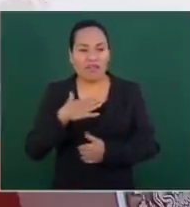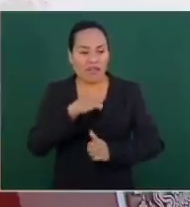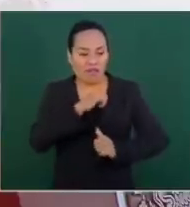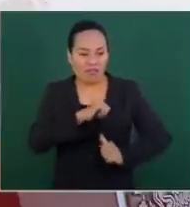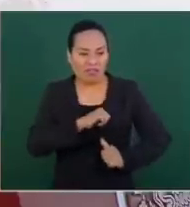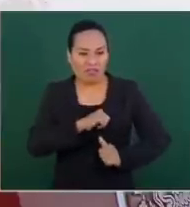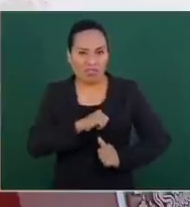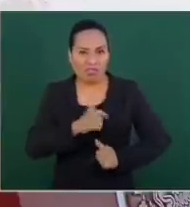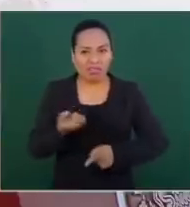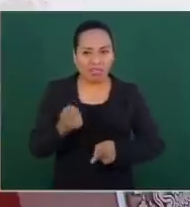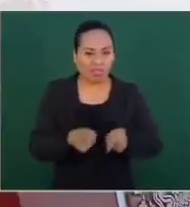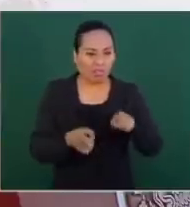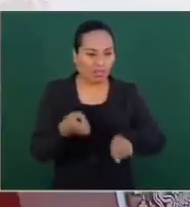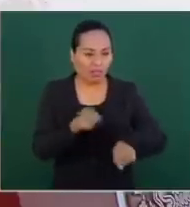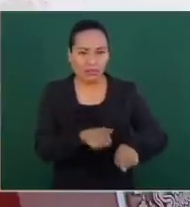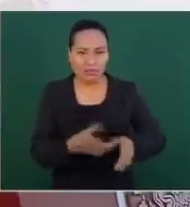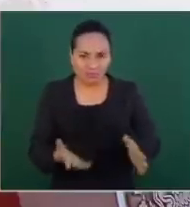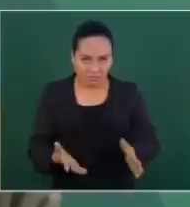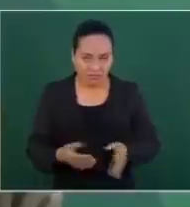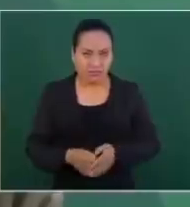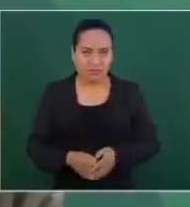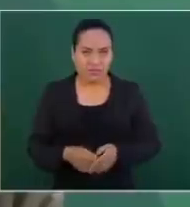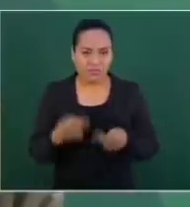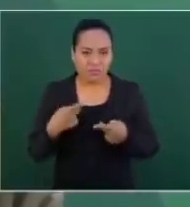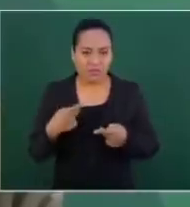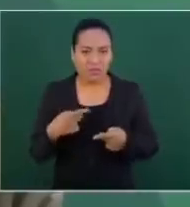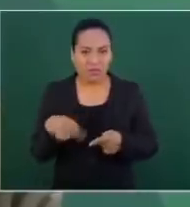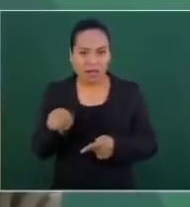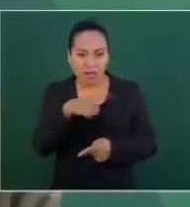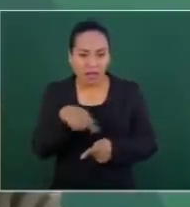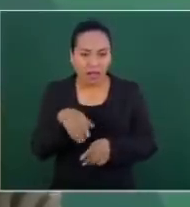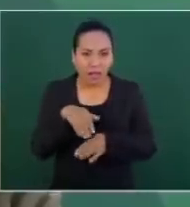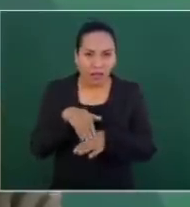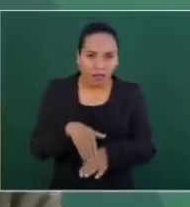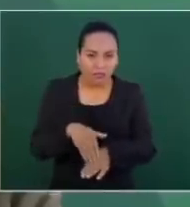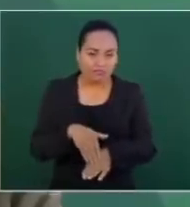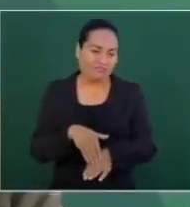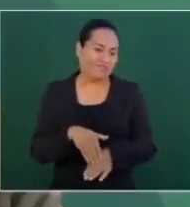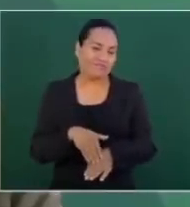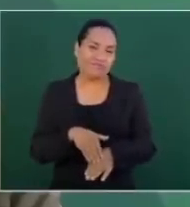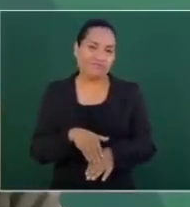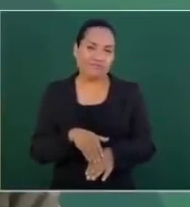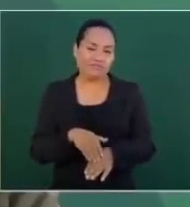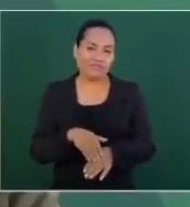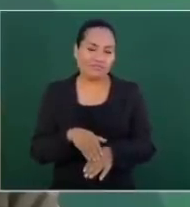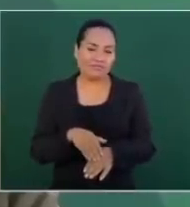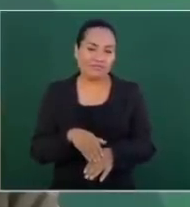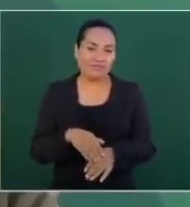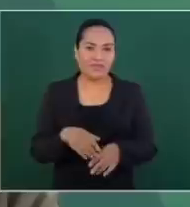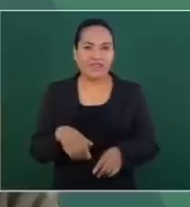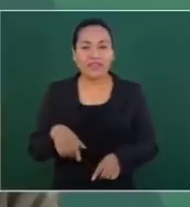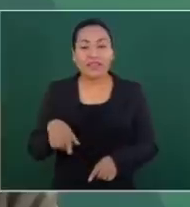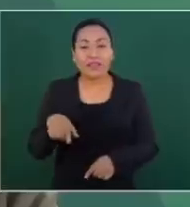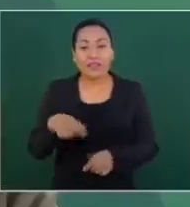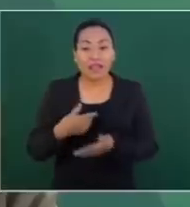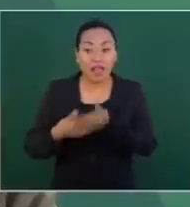dictador, en aquel entonces la